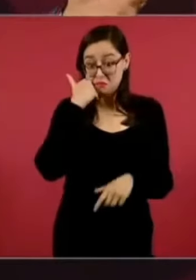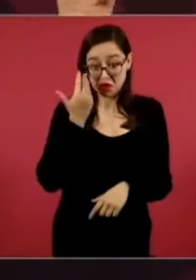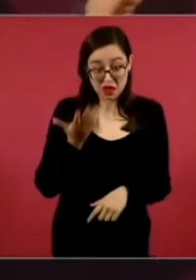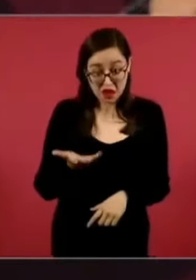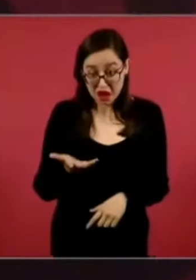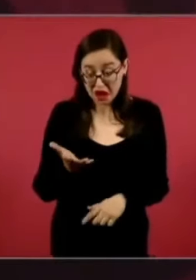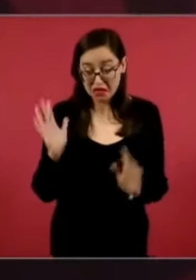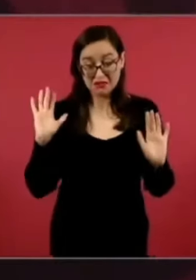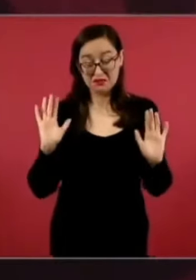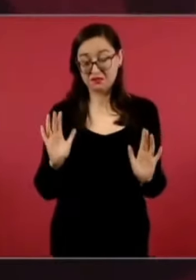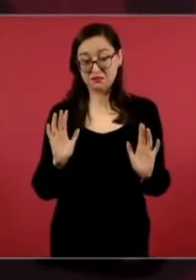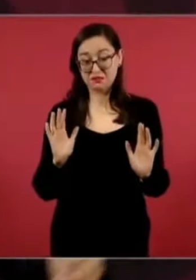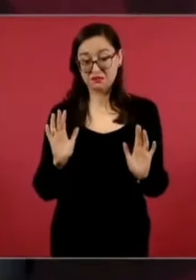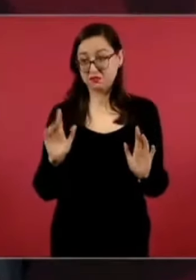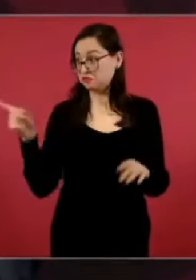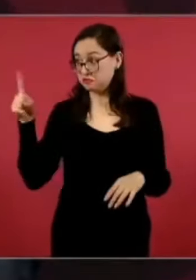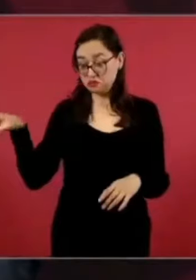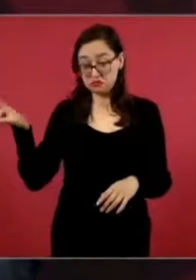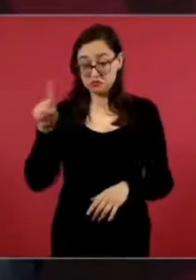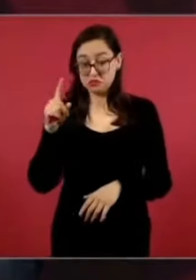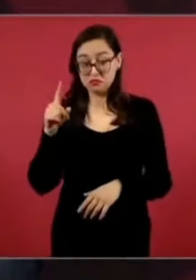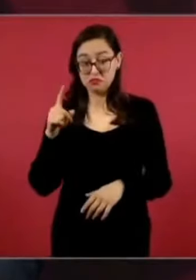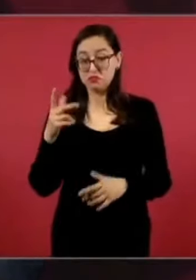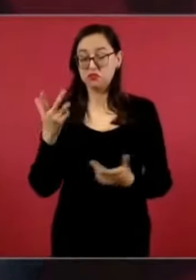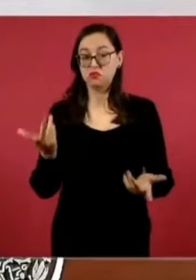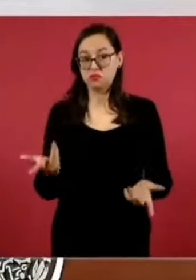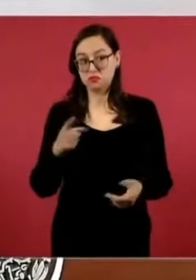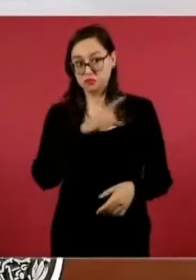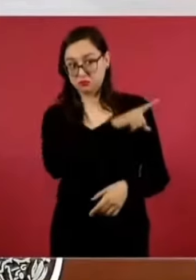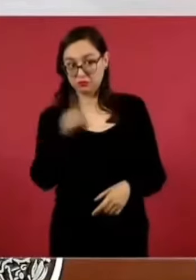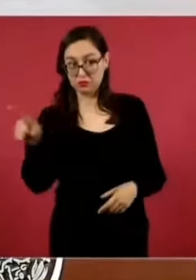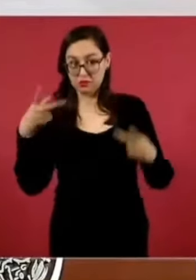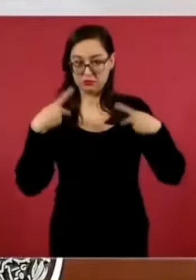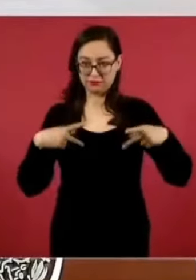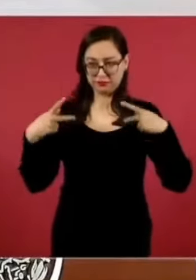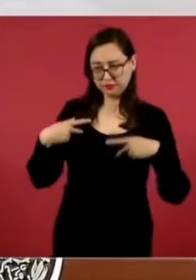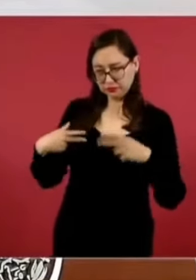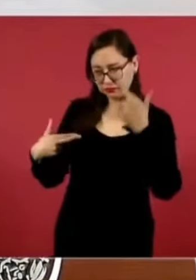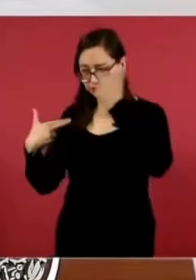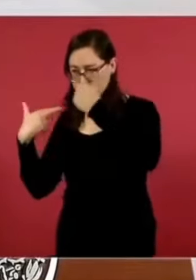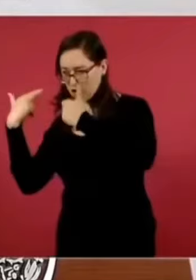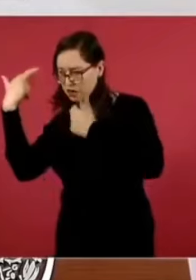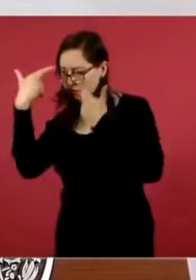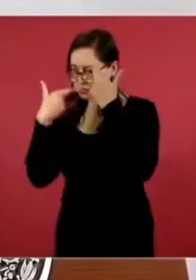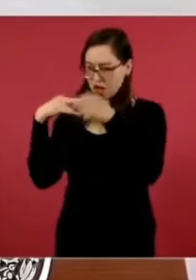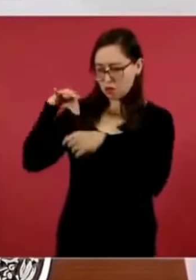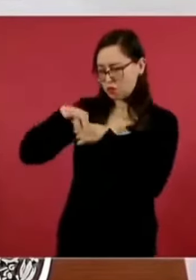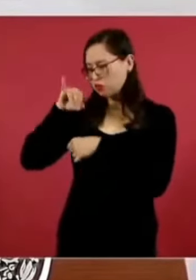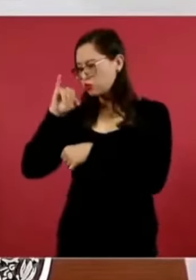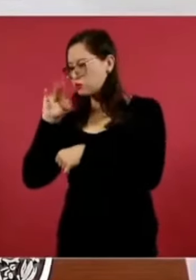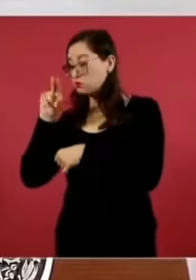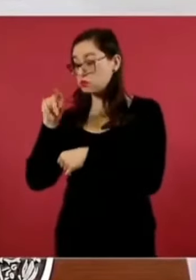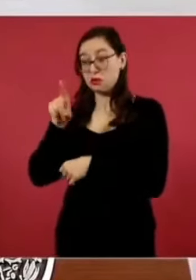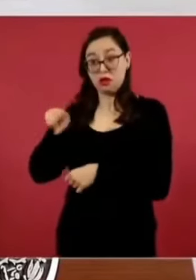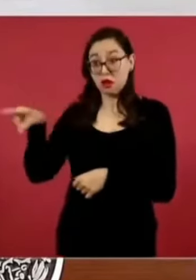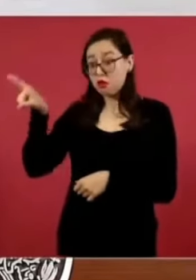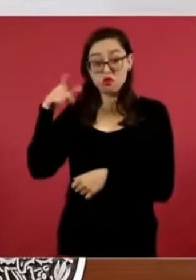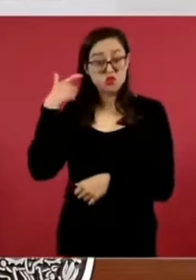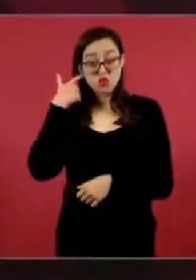no quieren someterse al escrutinio público en un